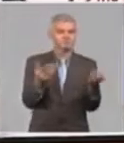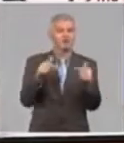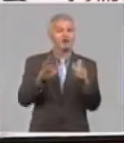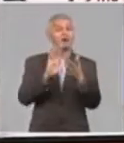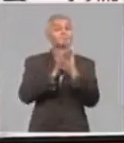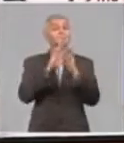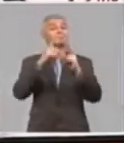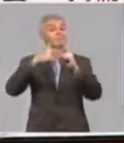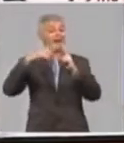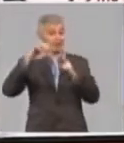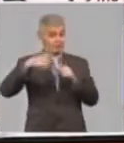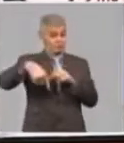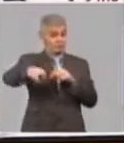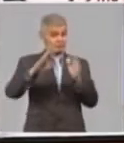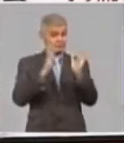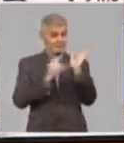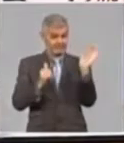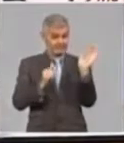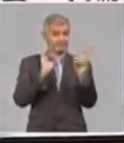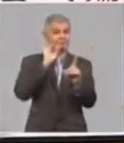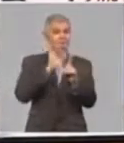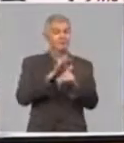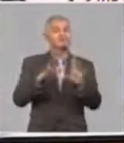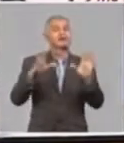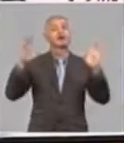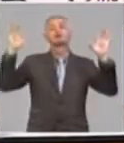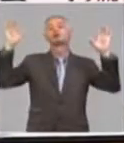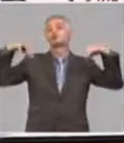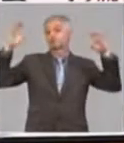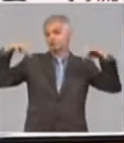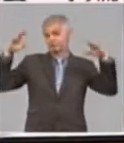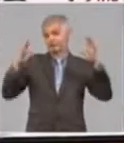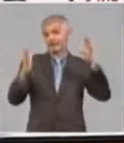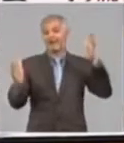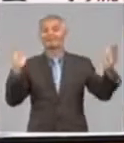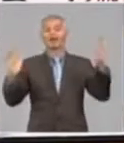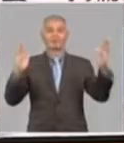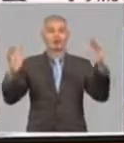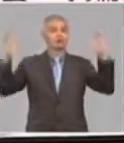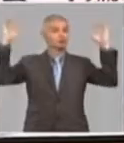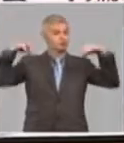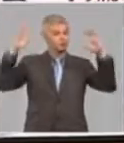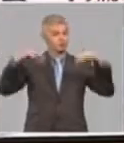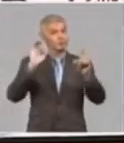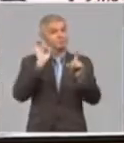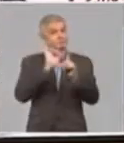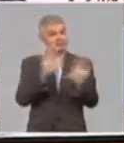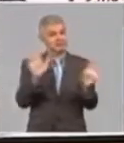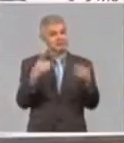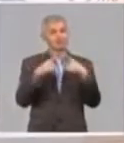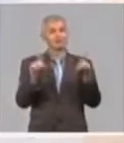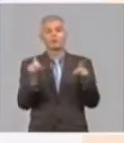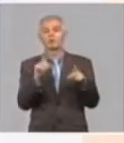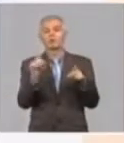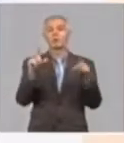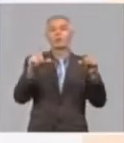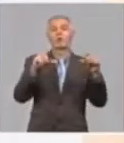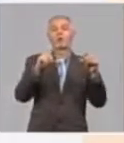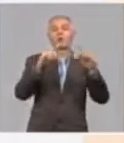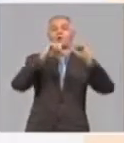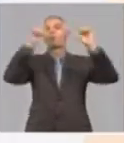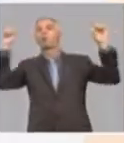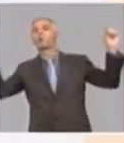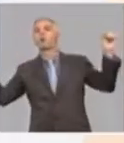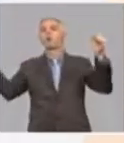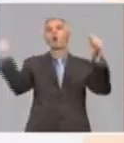mayo comienza el periodo de lluvios en Cuba, aunque no de forma simultánea en todo el país. Su comienzo